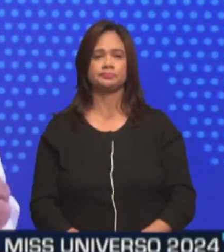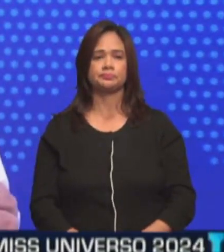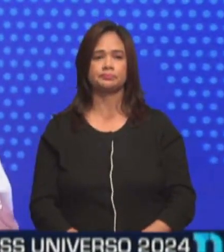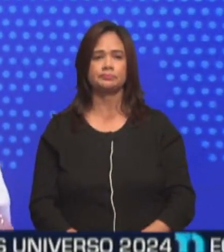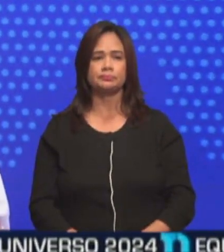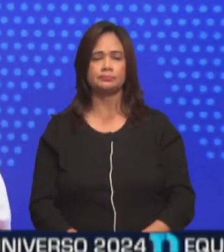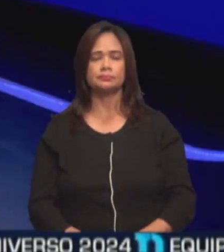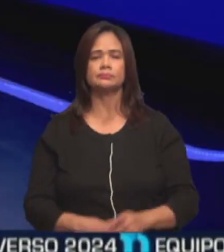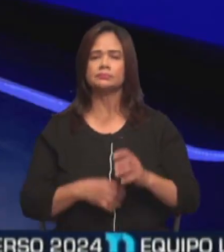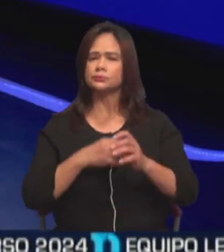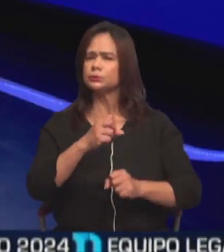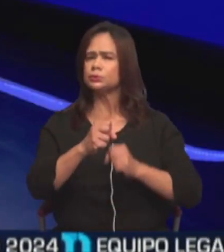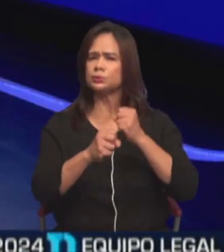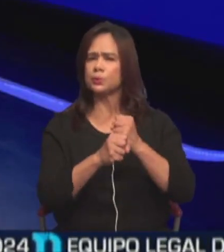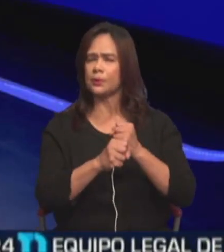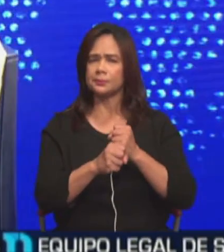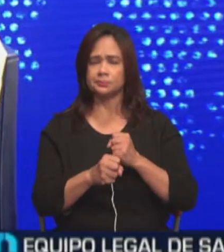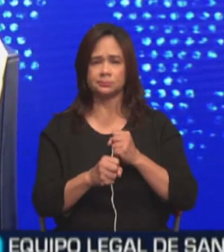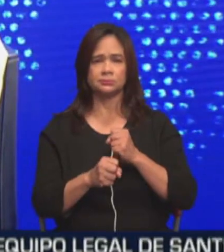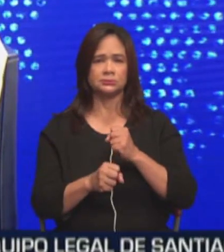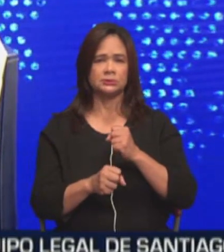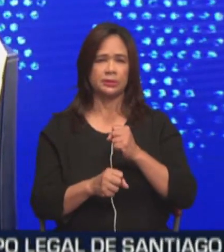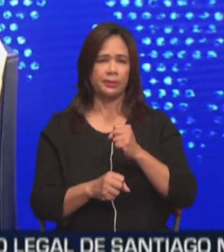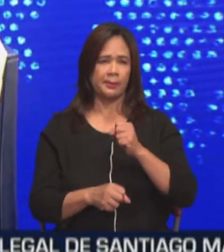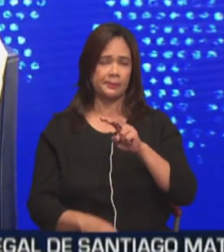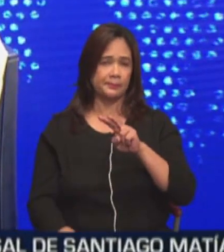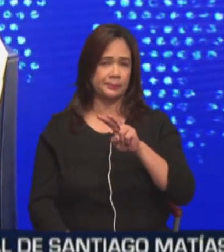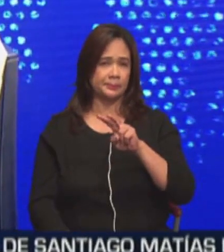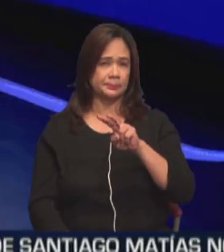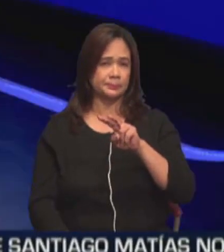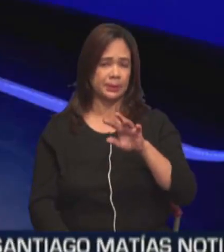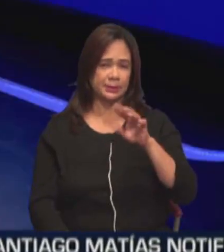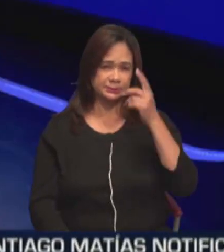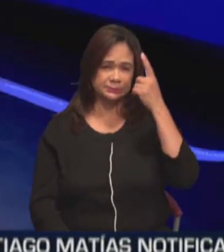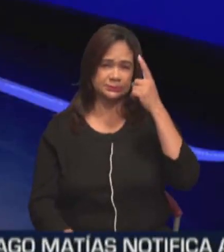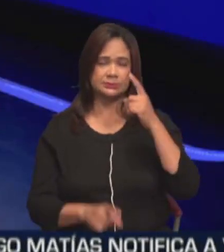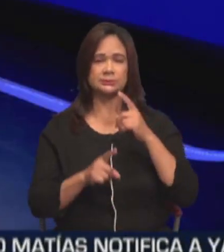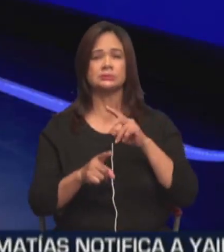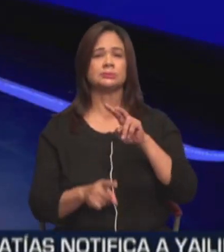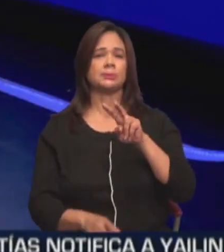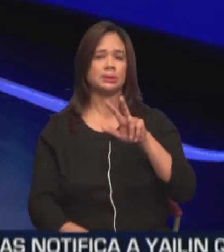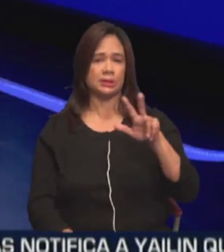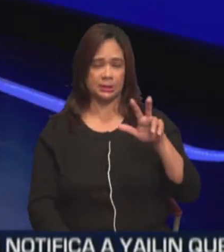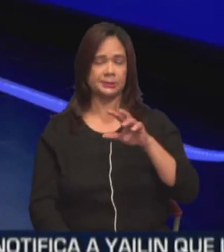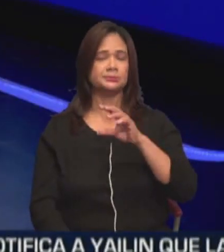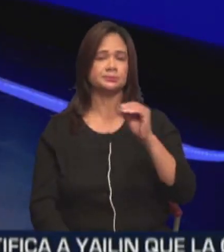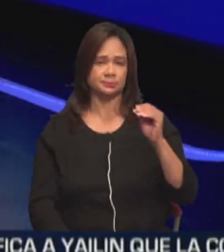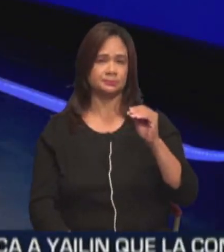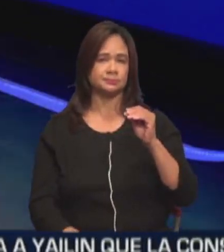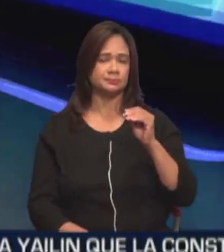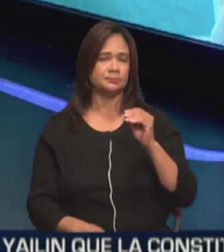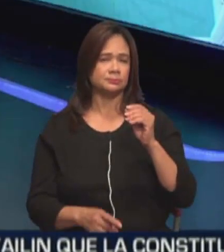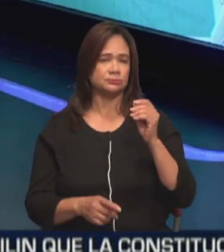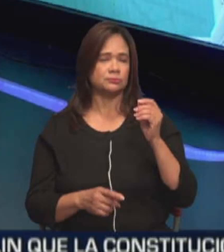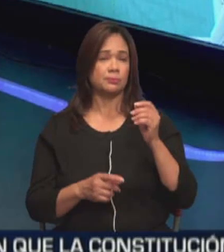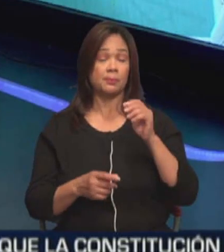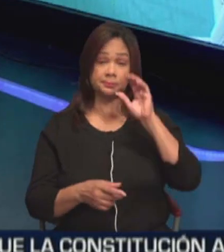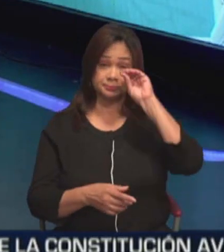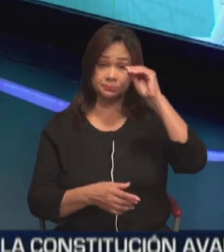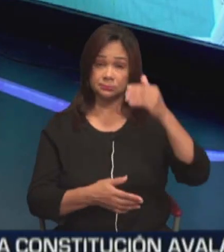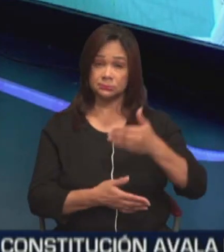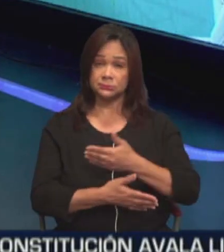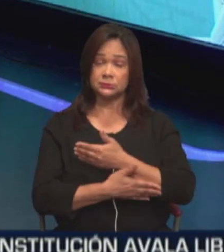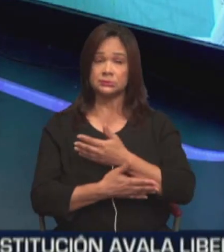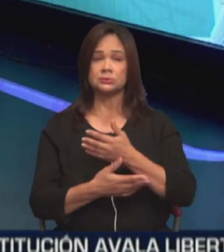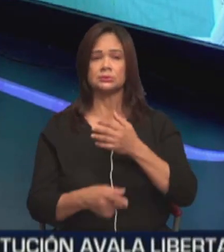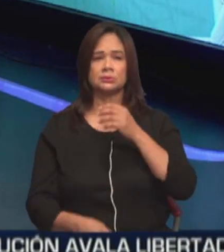¿Cuántos años llevas en esto? Esta es la vigésima tercera versión. Ya. Edición número 23. Se dice rápido. Su hijo que da acaba de